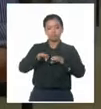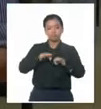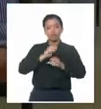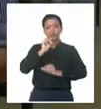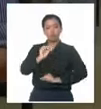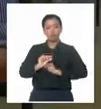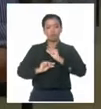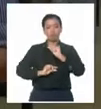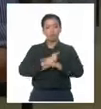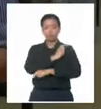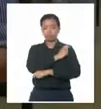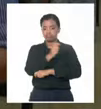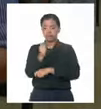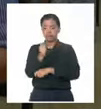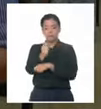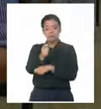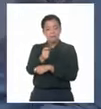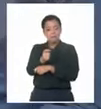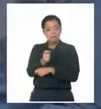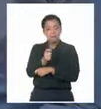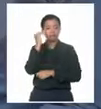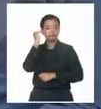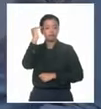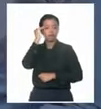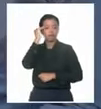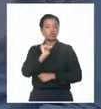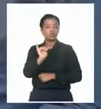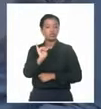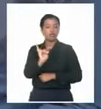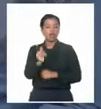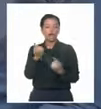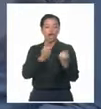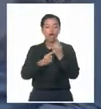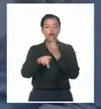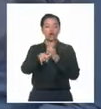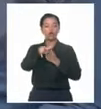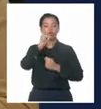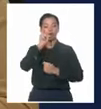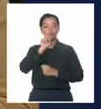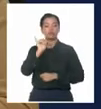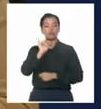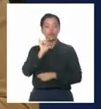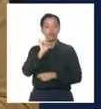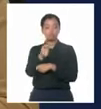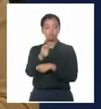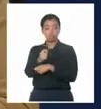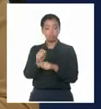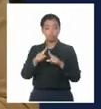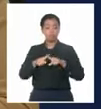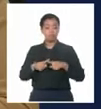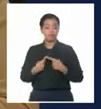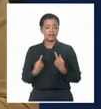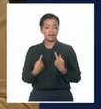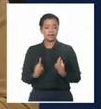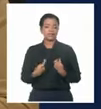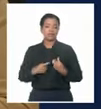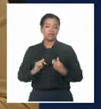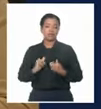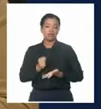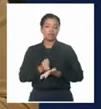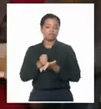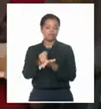de sus profesionales y atendiendo cada elemento nuevo en aras de satisfacer las exigencias de la población.